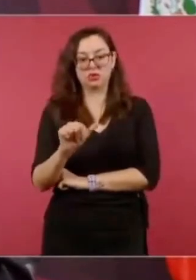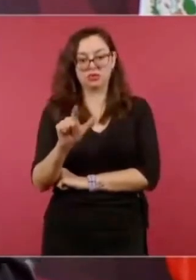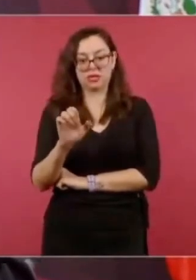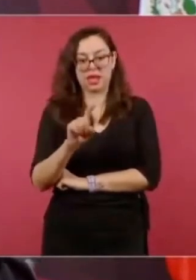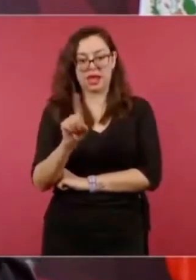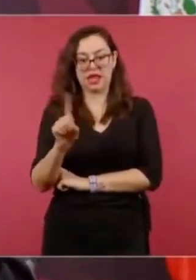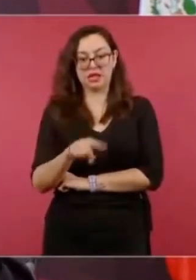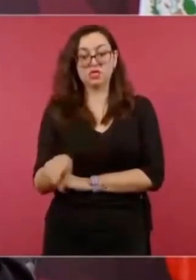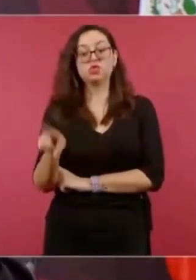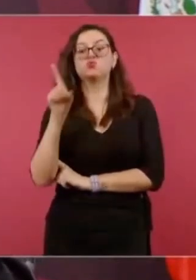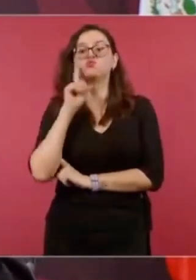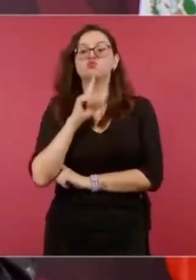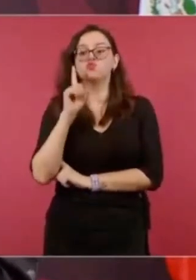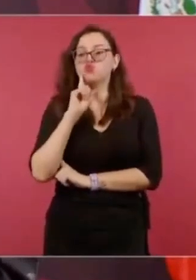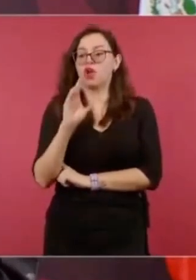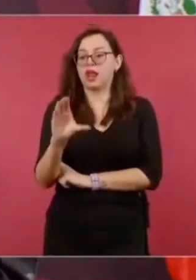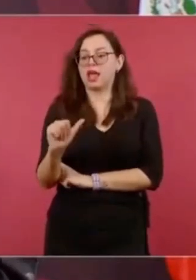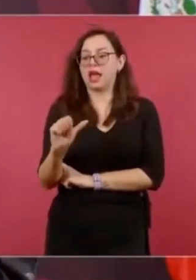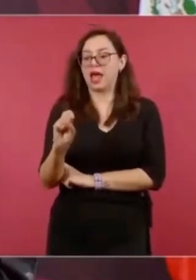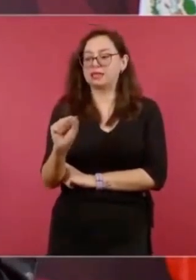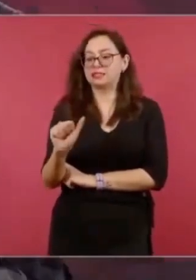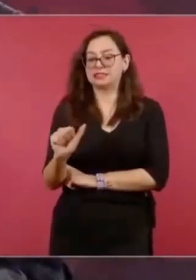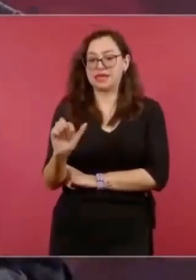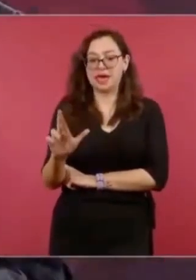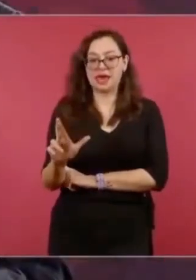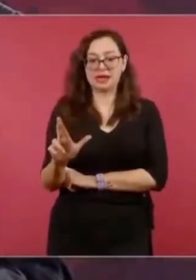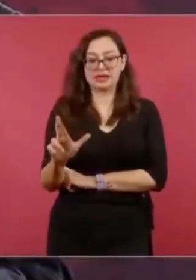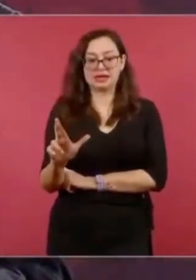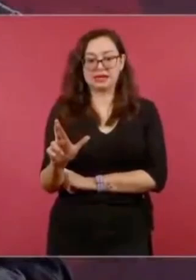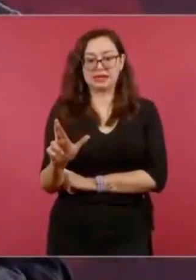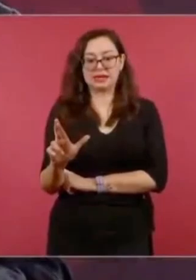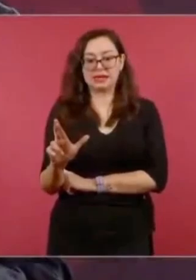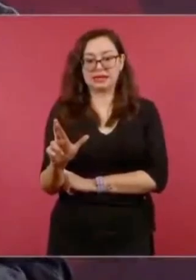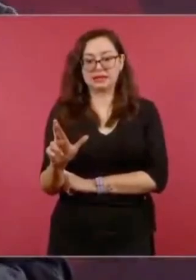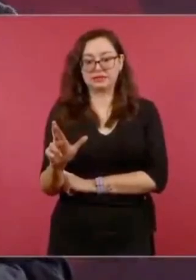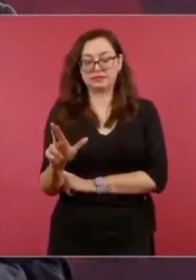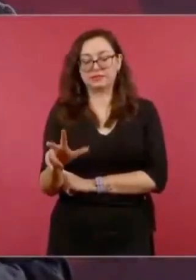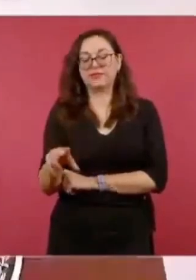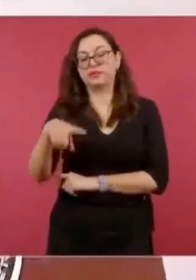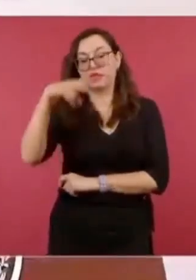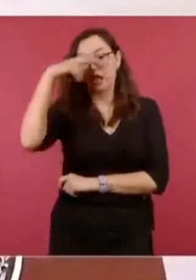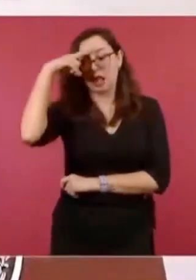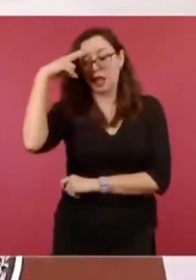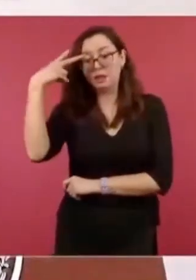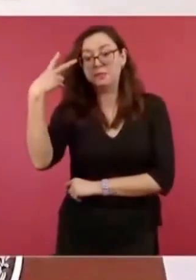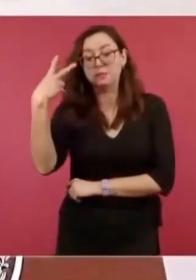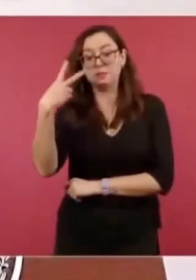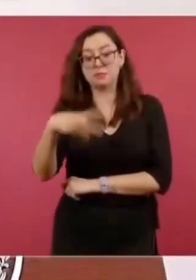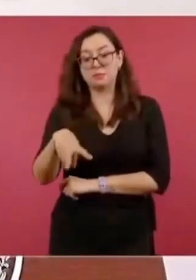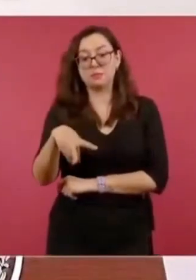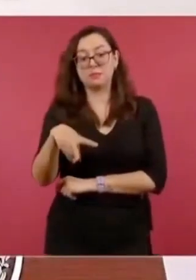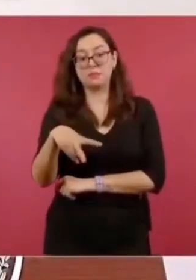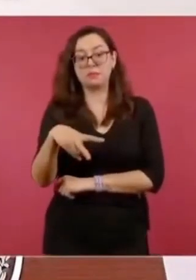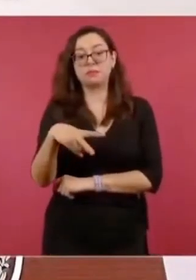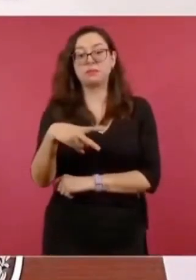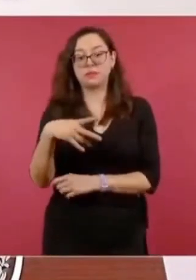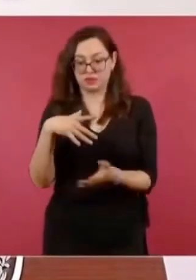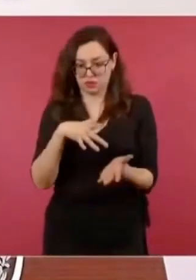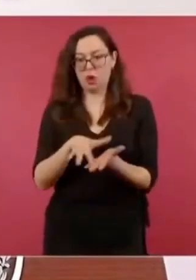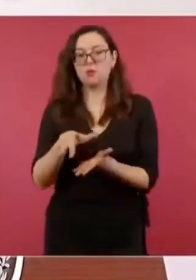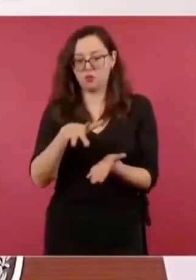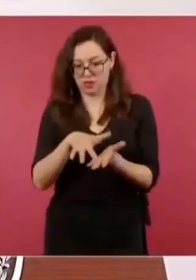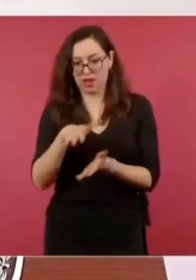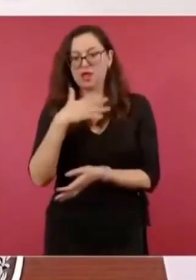Cazar, que se llama México a favor de la